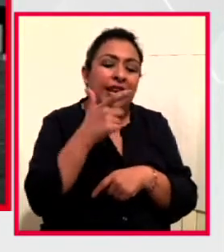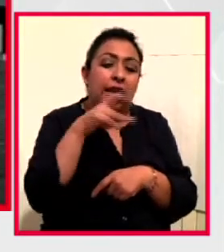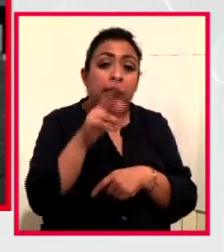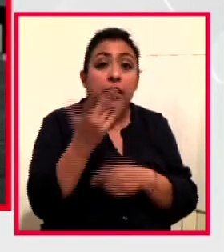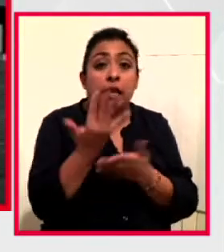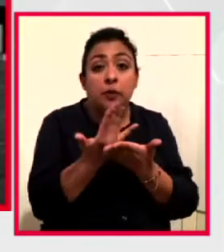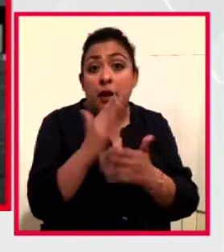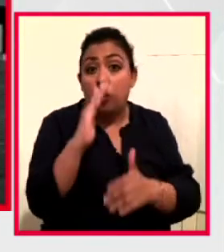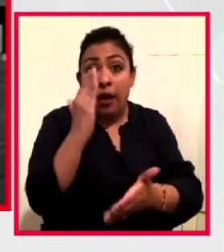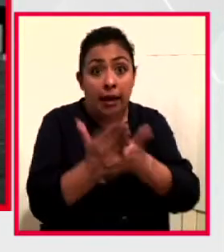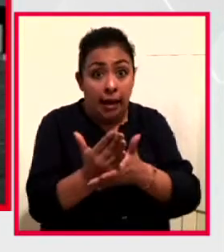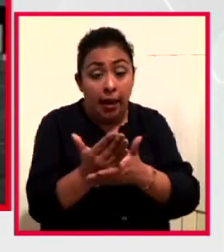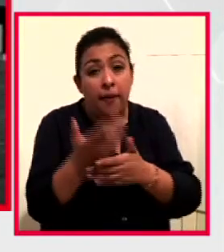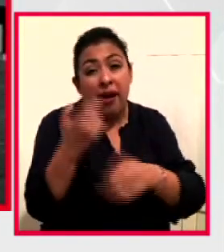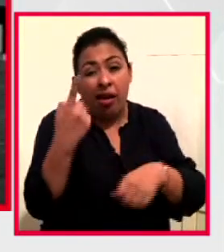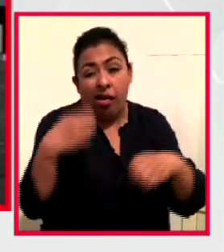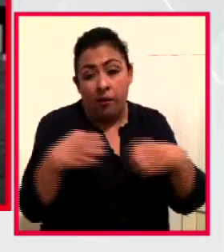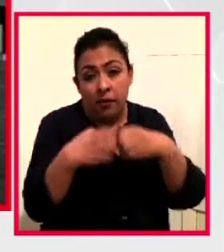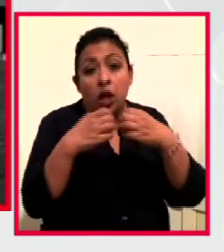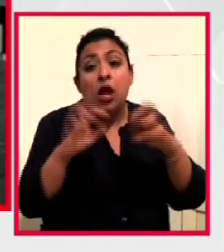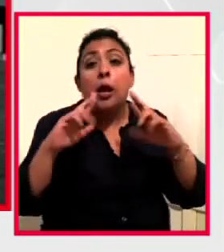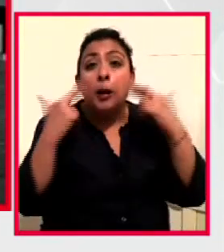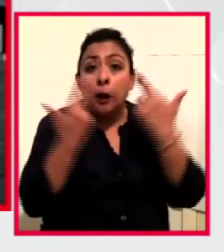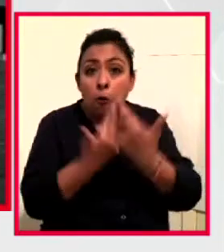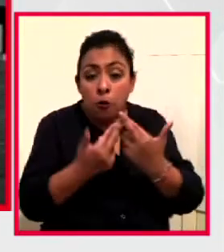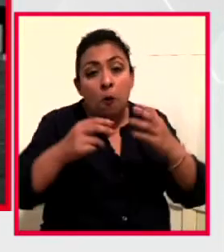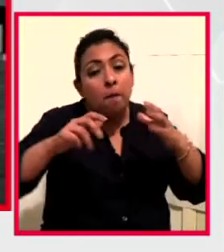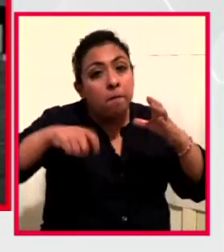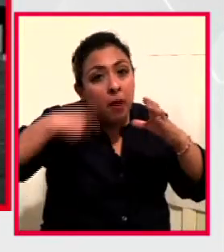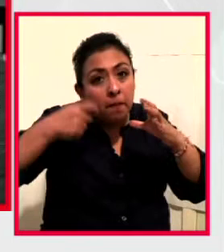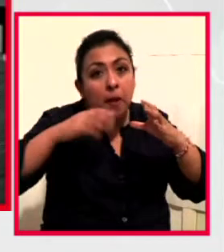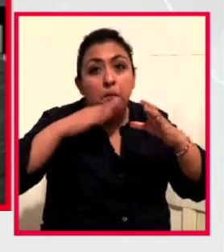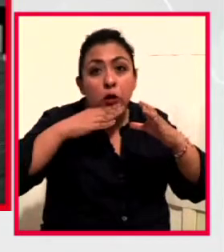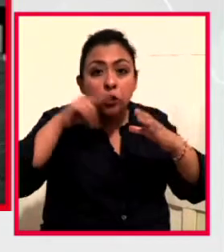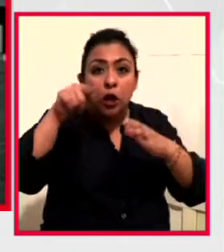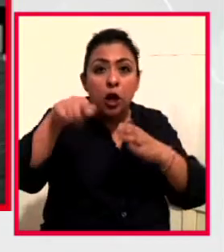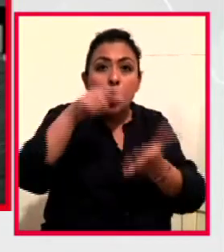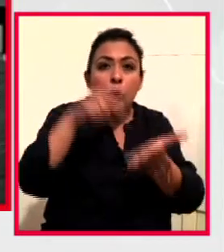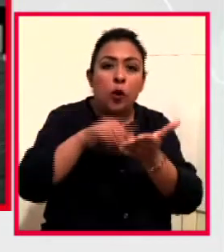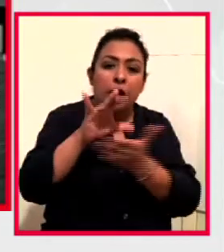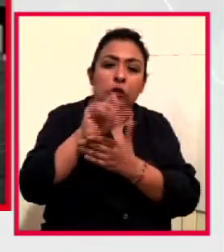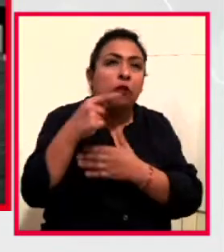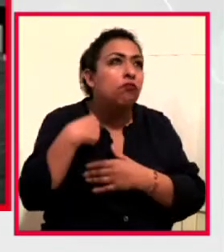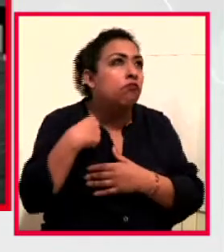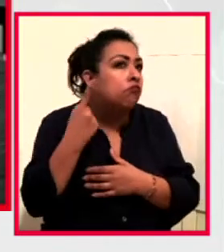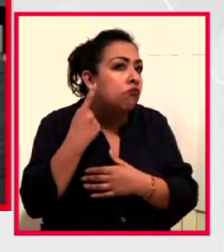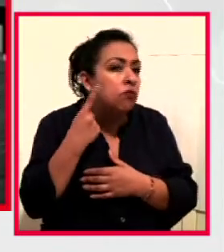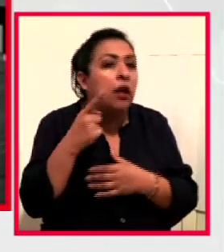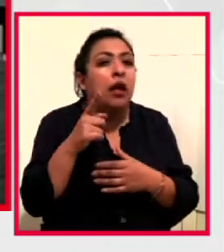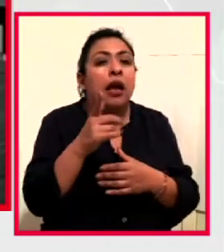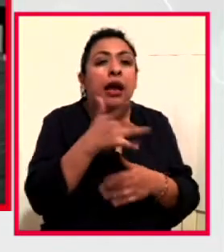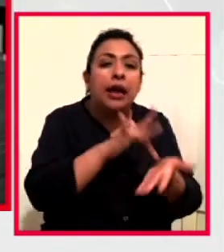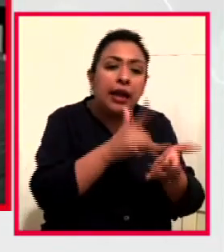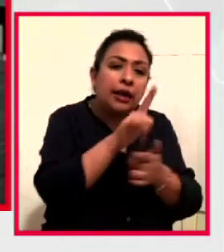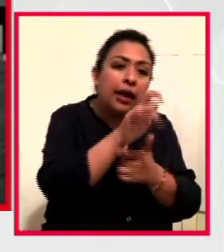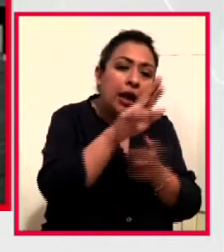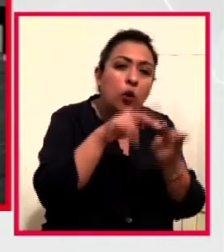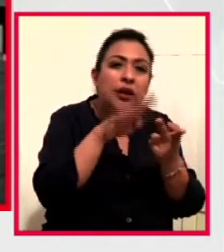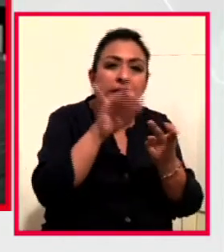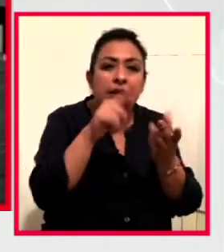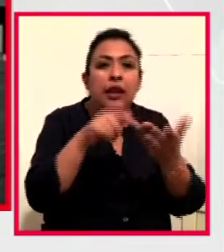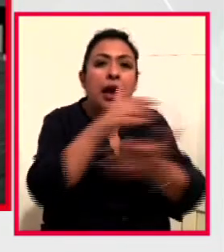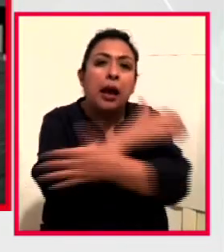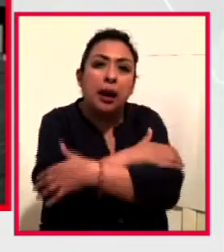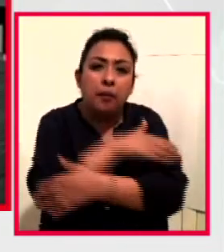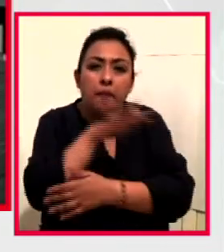reunamos a tomar un pozole allá en la Costa Chica y por qué no disfrutar de muy buena música. Les agradezco mucho Laura, Celia, un abrazo Mariano también y